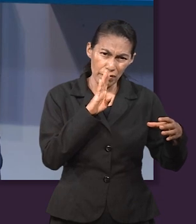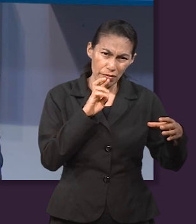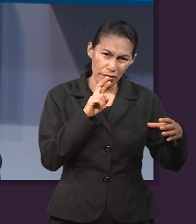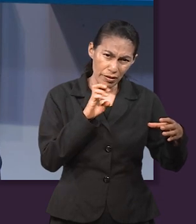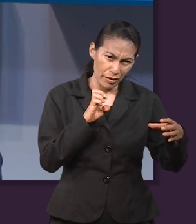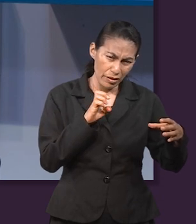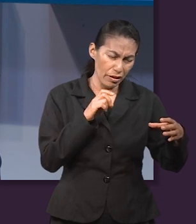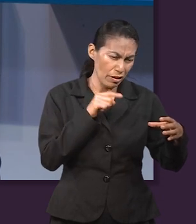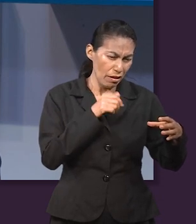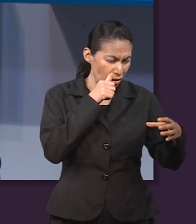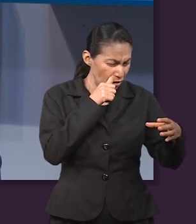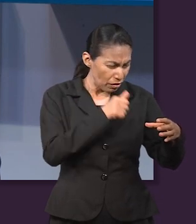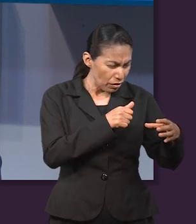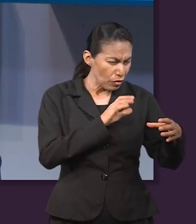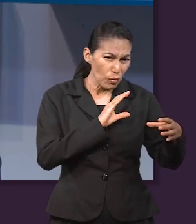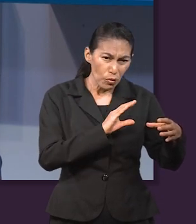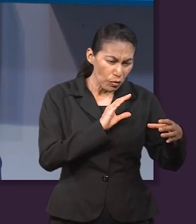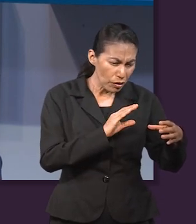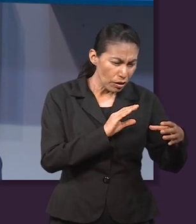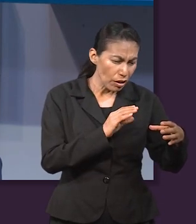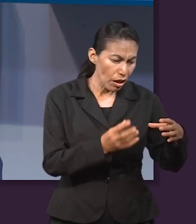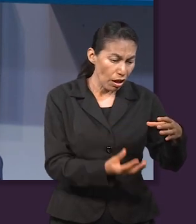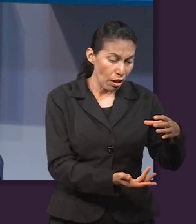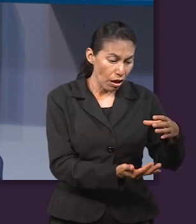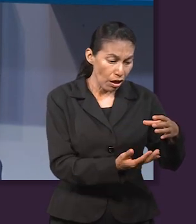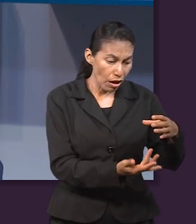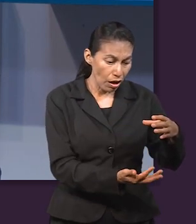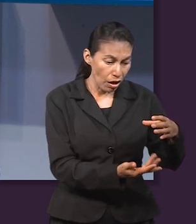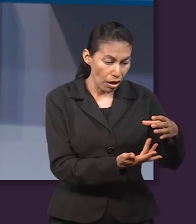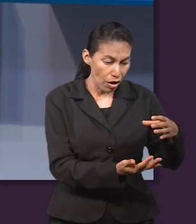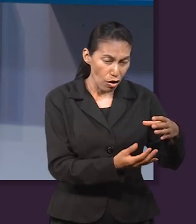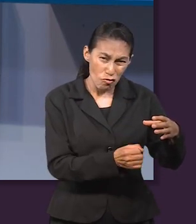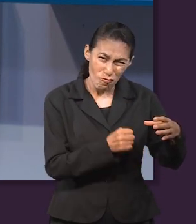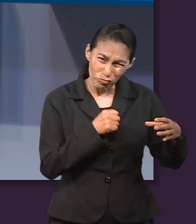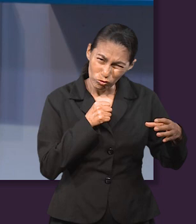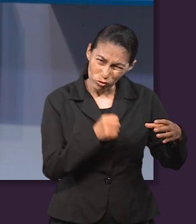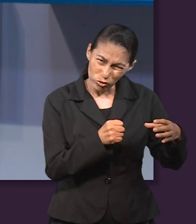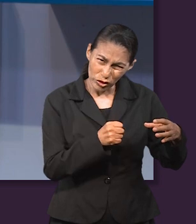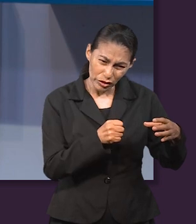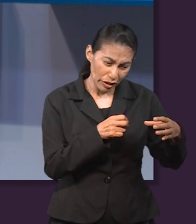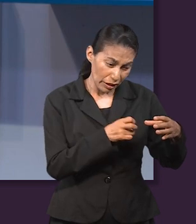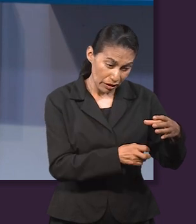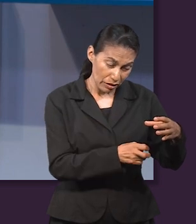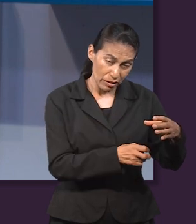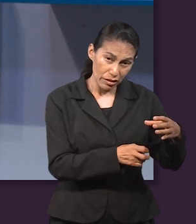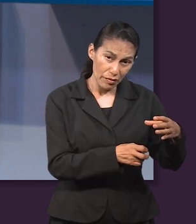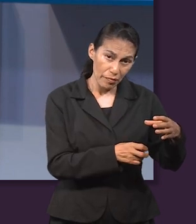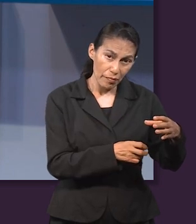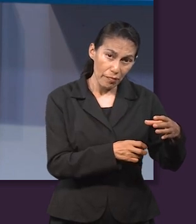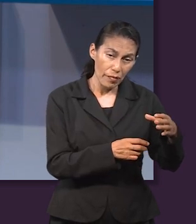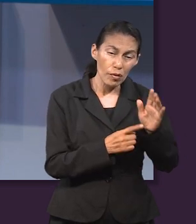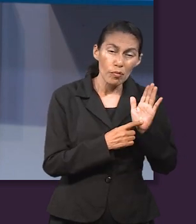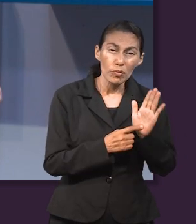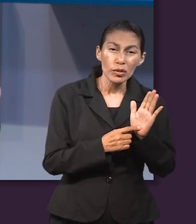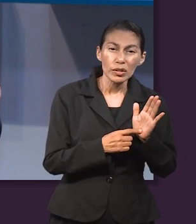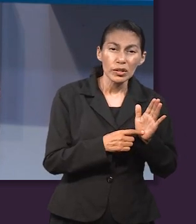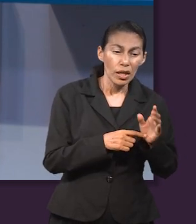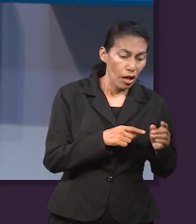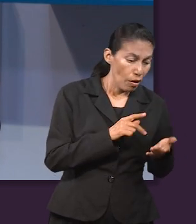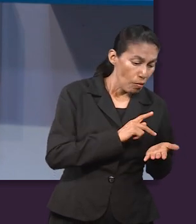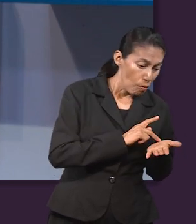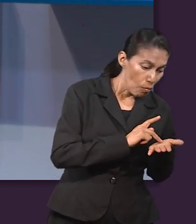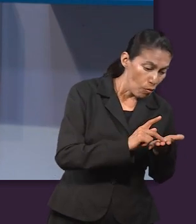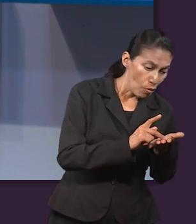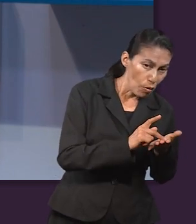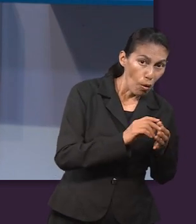pues una parte fundamental es el calor, ¿no? Y yo creo que el calor es el que define cuán puro va a ser el producto de